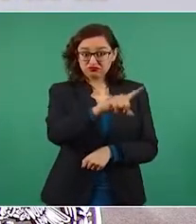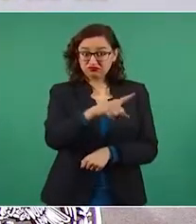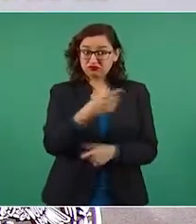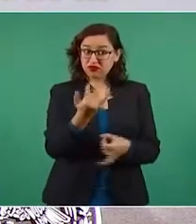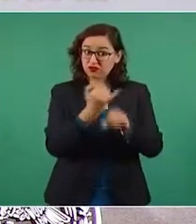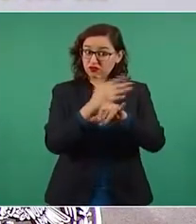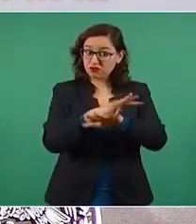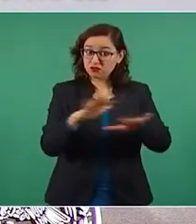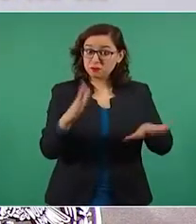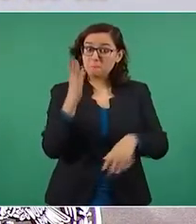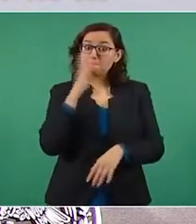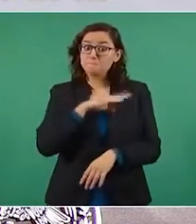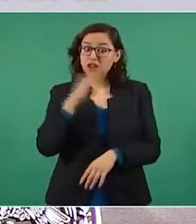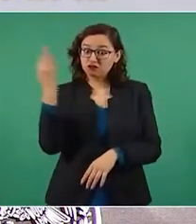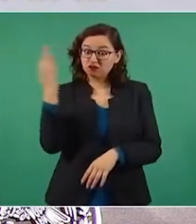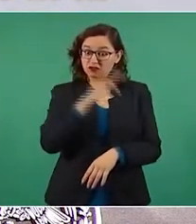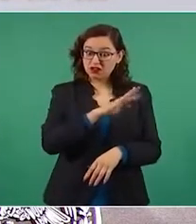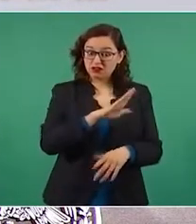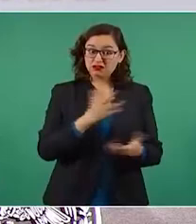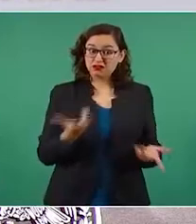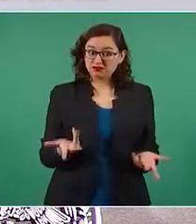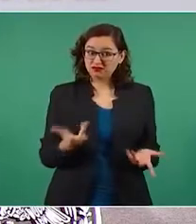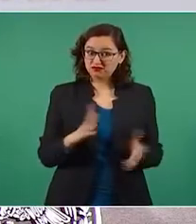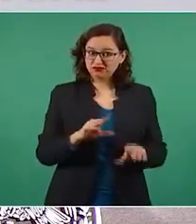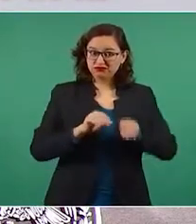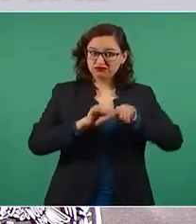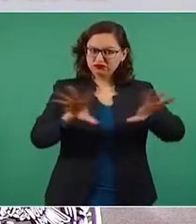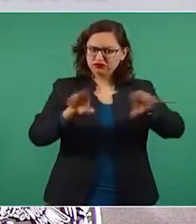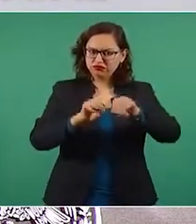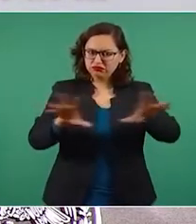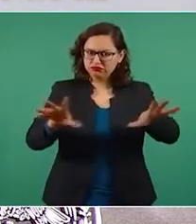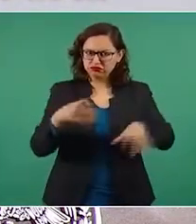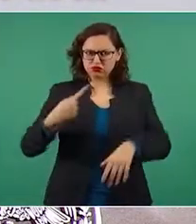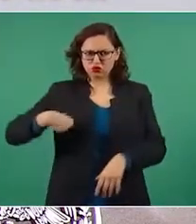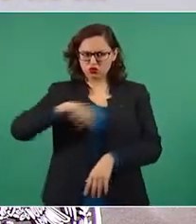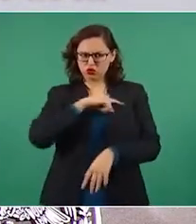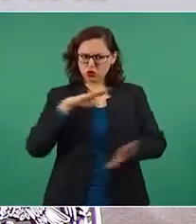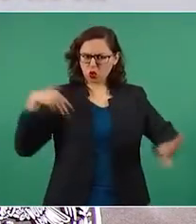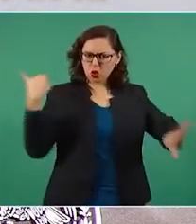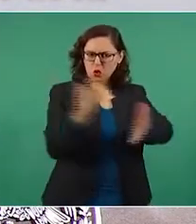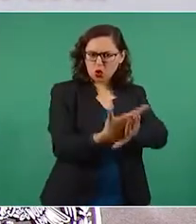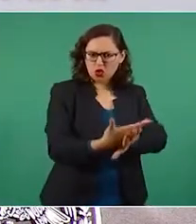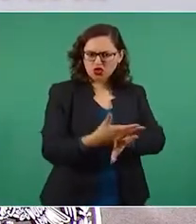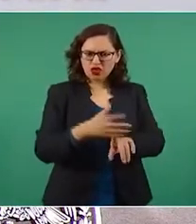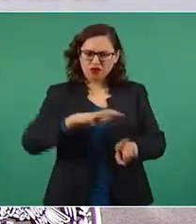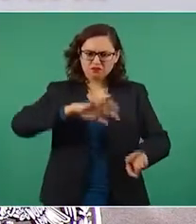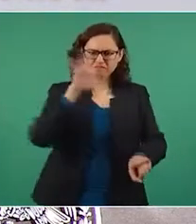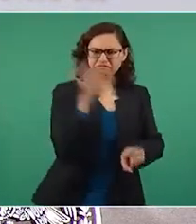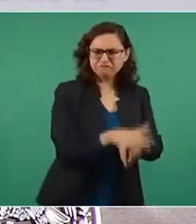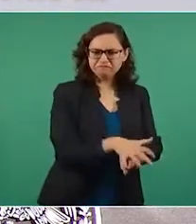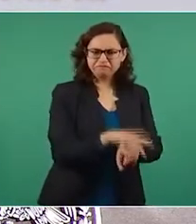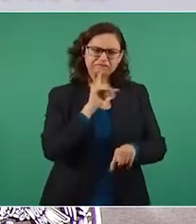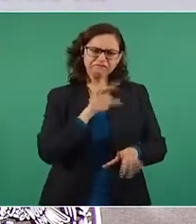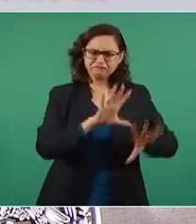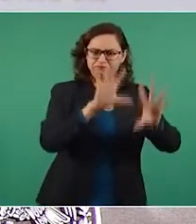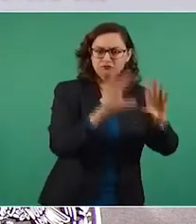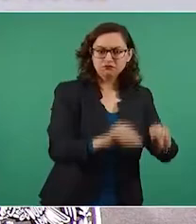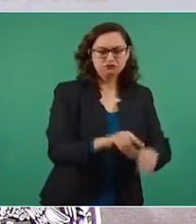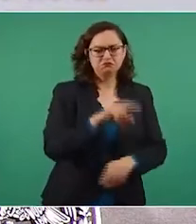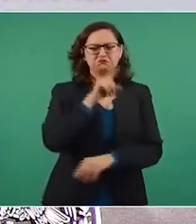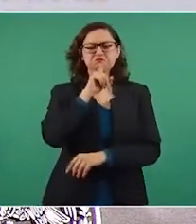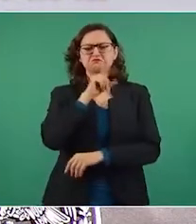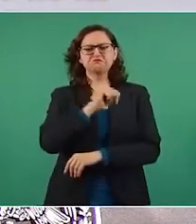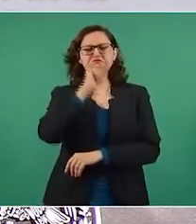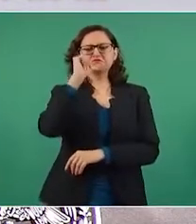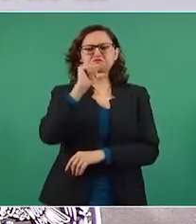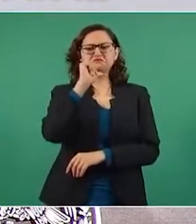de ninguna manera será perseguir ni censurar a periodistas y medios. Por el contrario, se trata de informar con la verdad